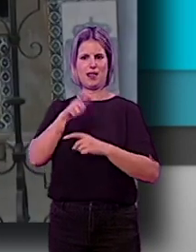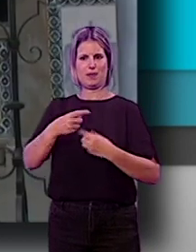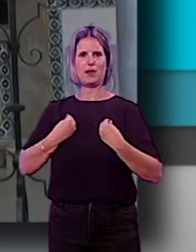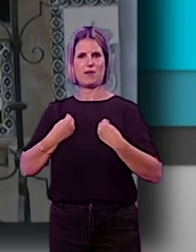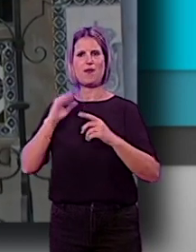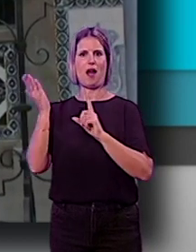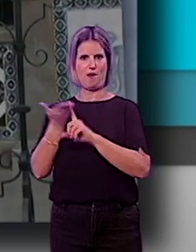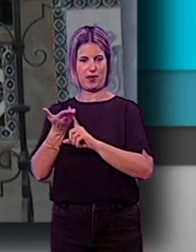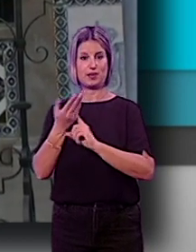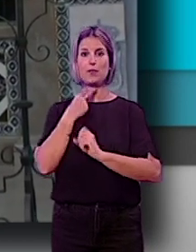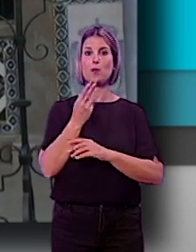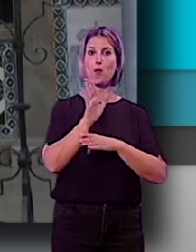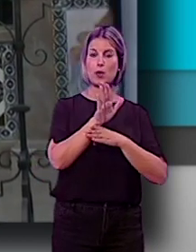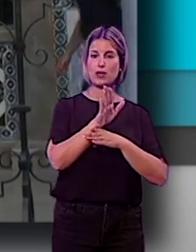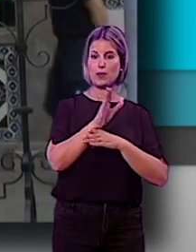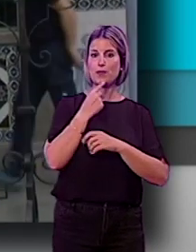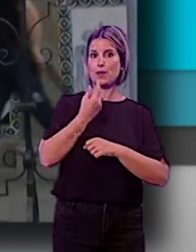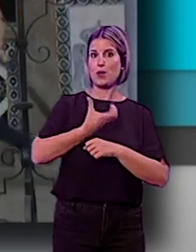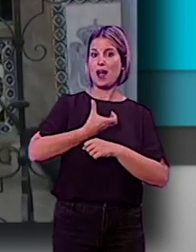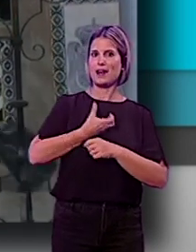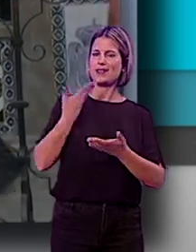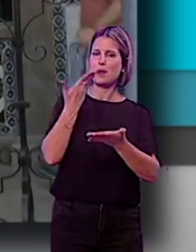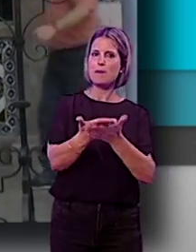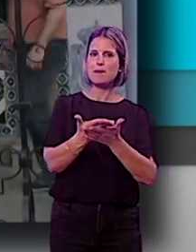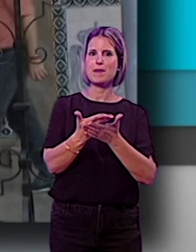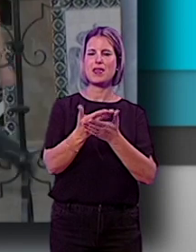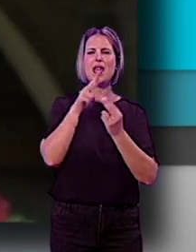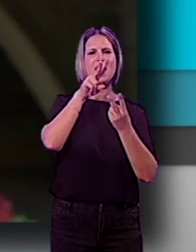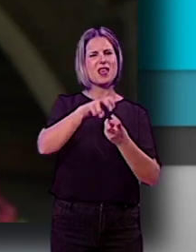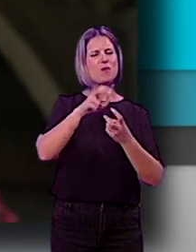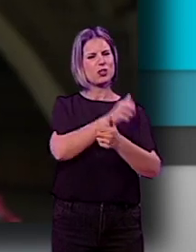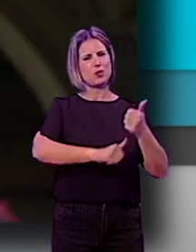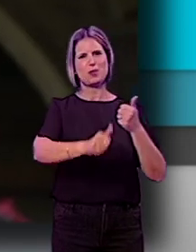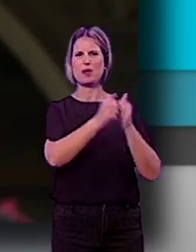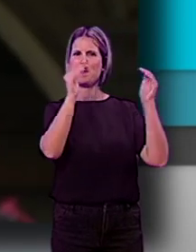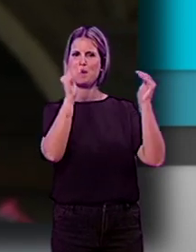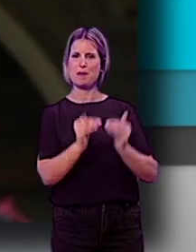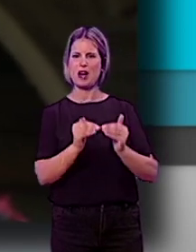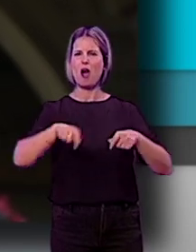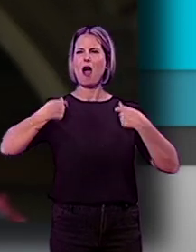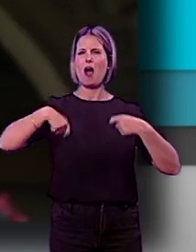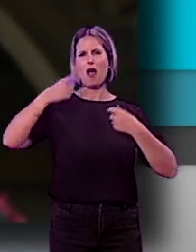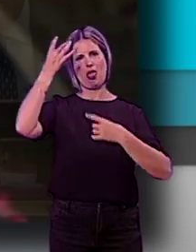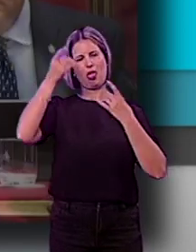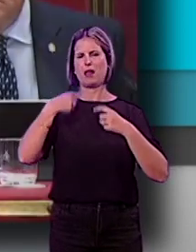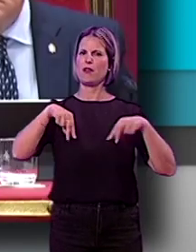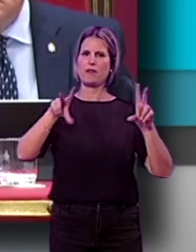los residentes. La portavoz pidió a la alcaldesa que priorice la reducción de impuestos y elimine el gasto superfluo.